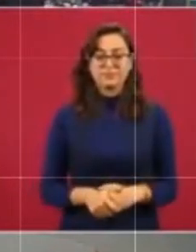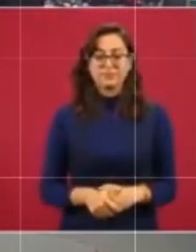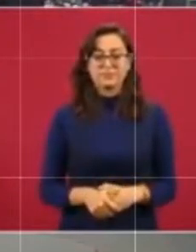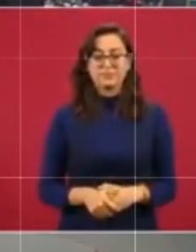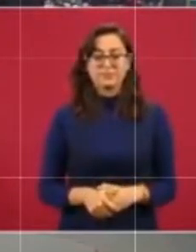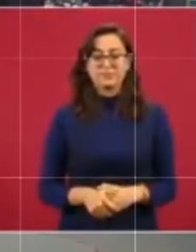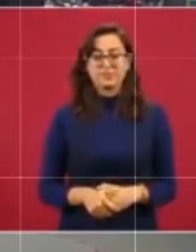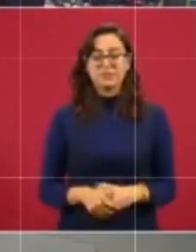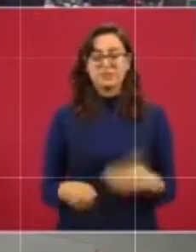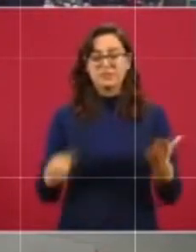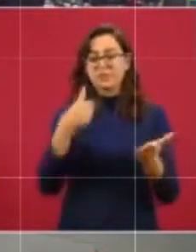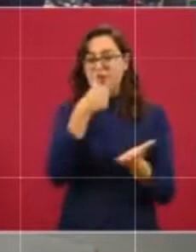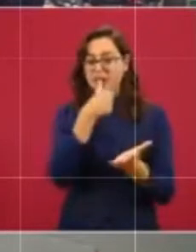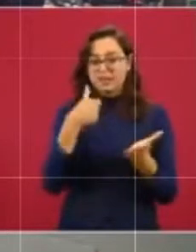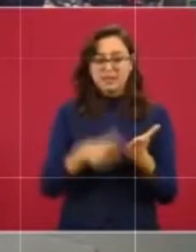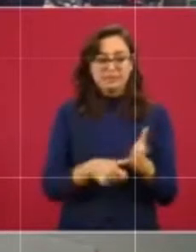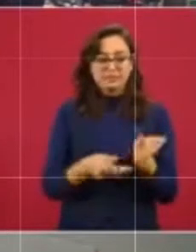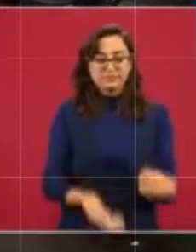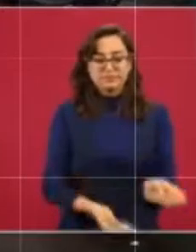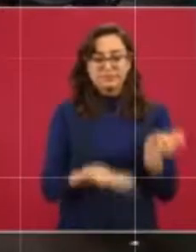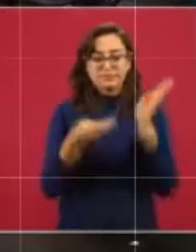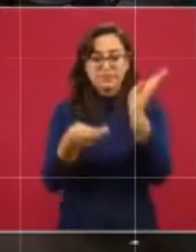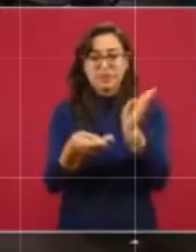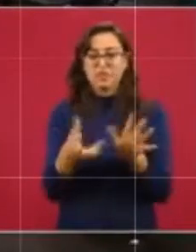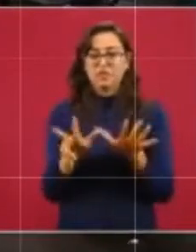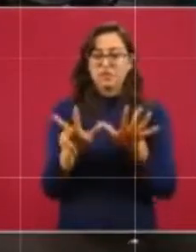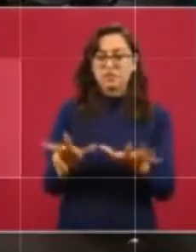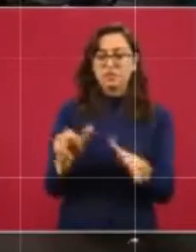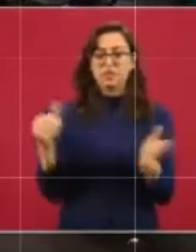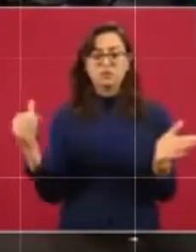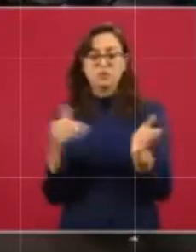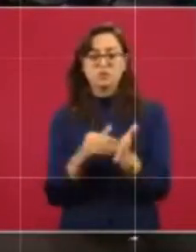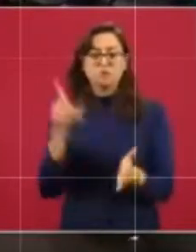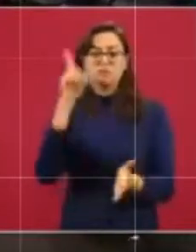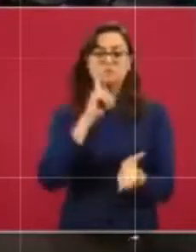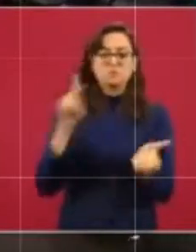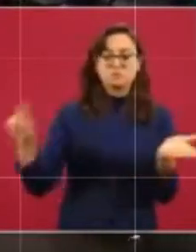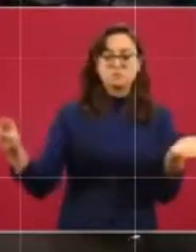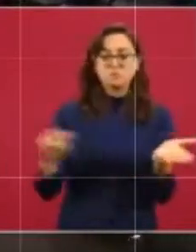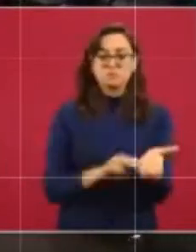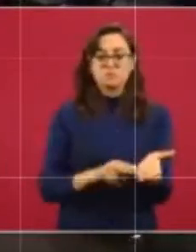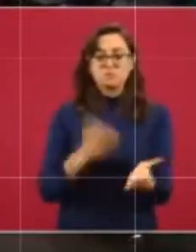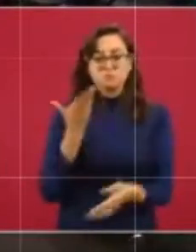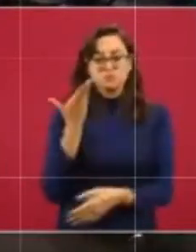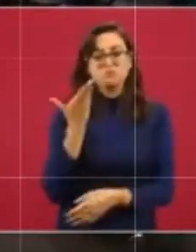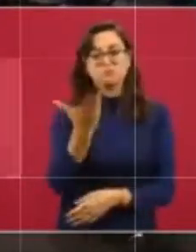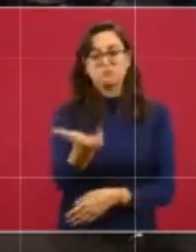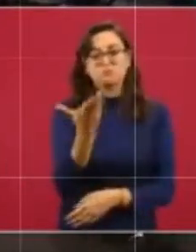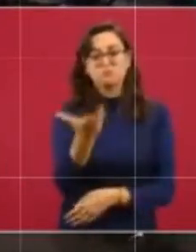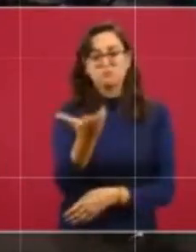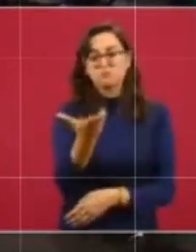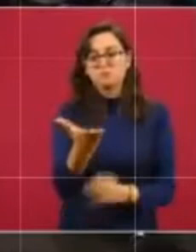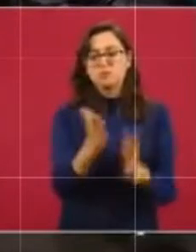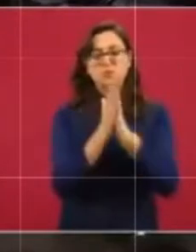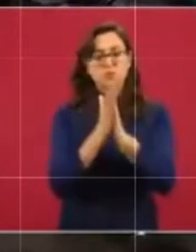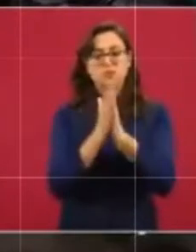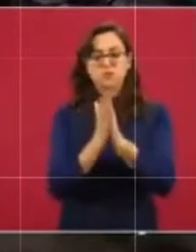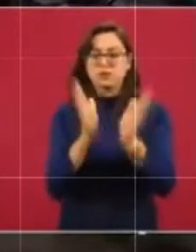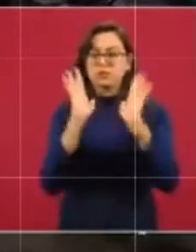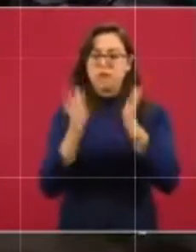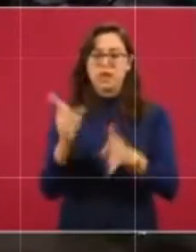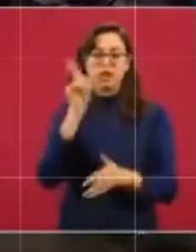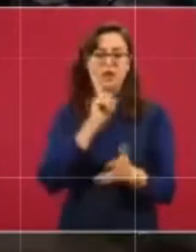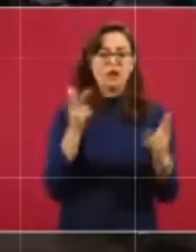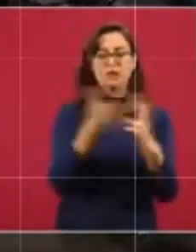Una carta firmada por 18 mil mujeres de este país pidiéndole que ponga un alto al